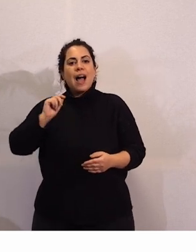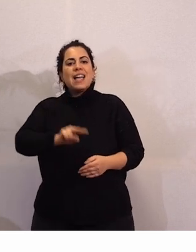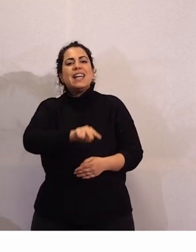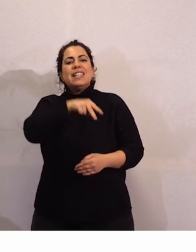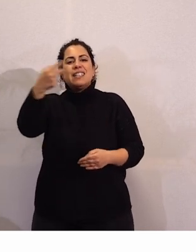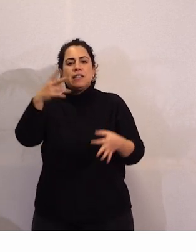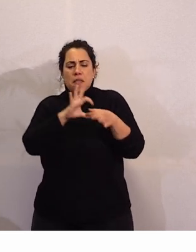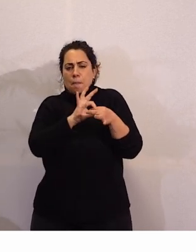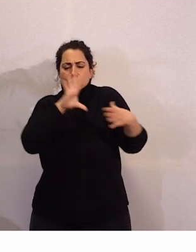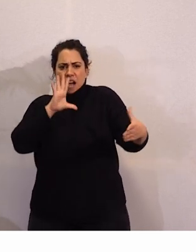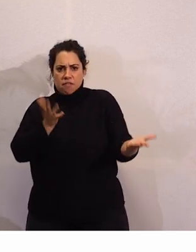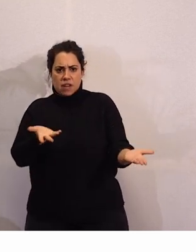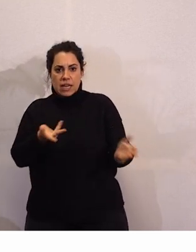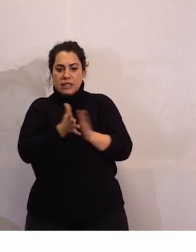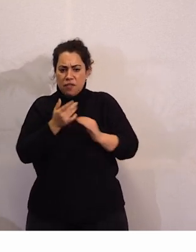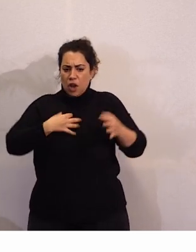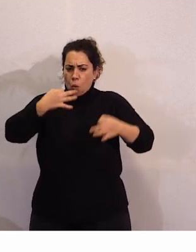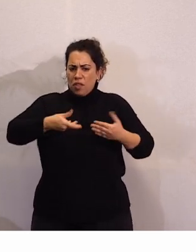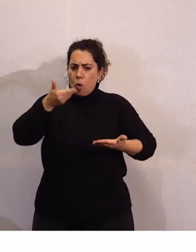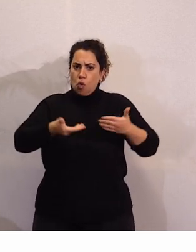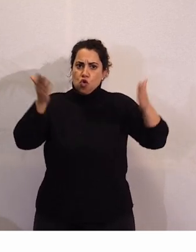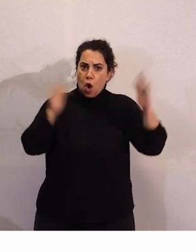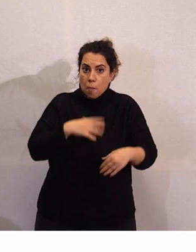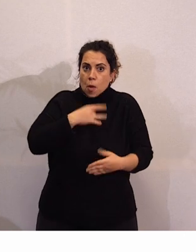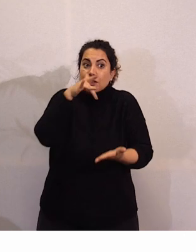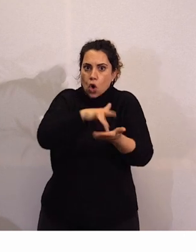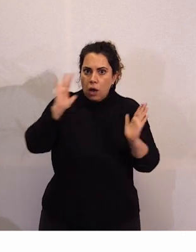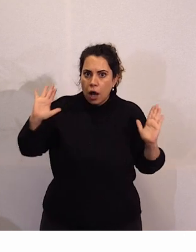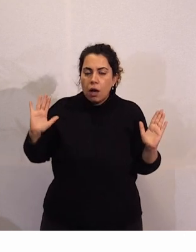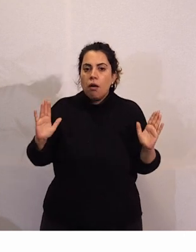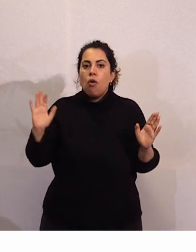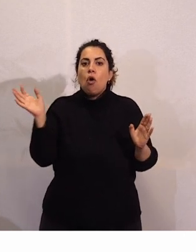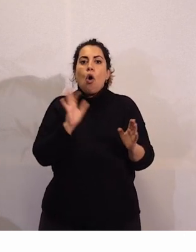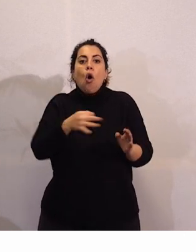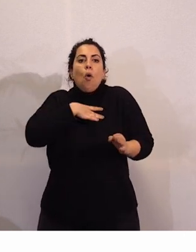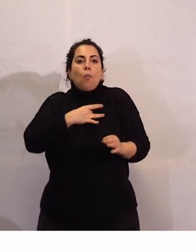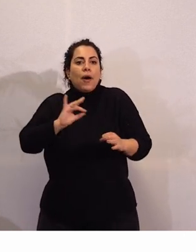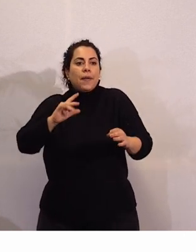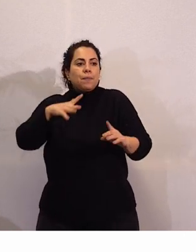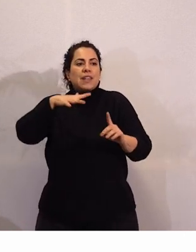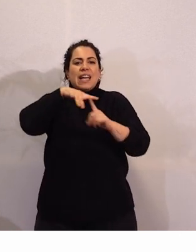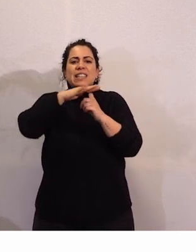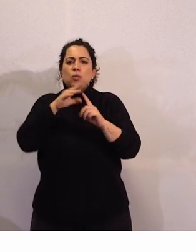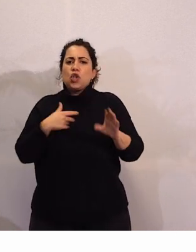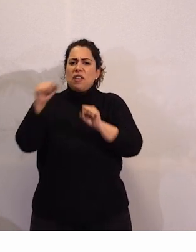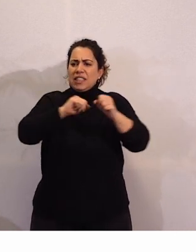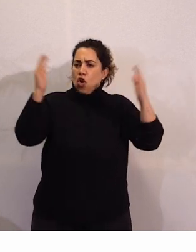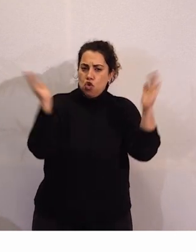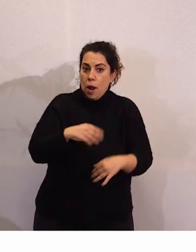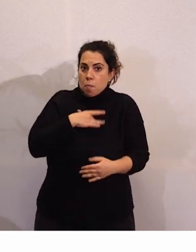sentencia que no le corresponde pueda tener un juicio injusto pueda tener una situación de indefensión